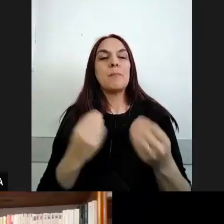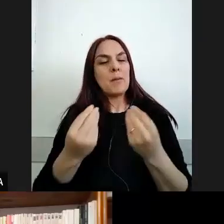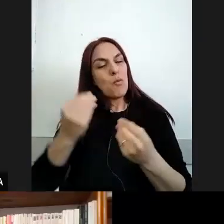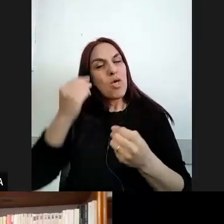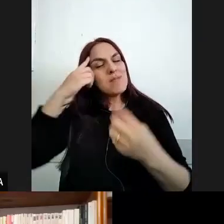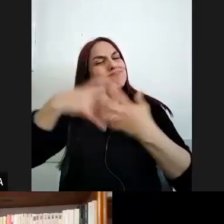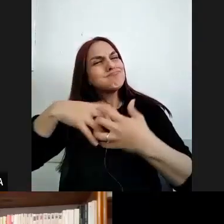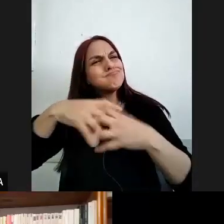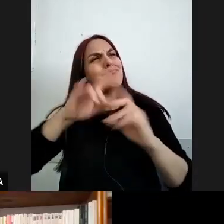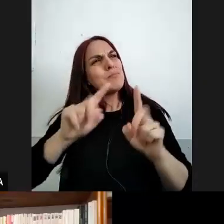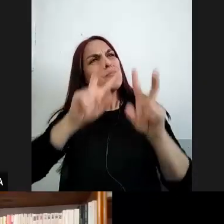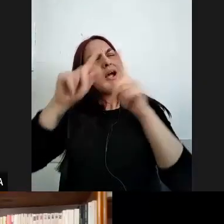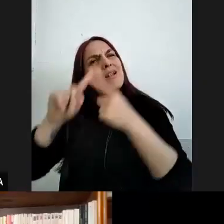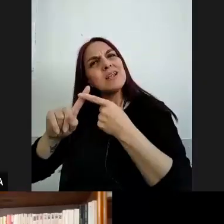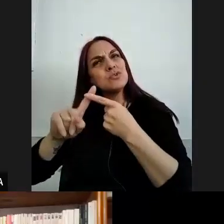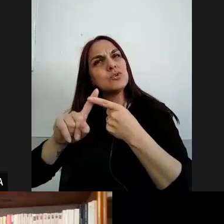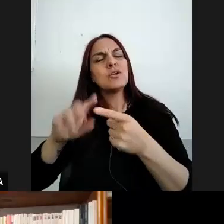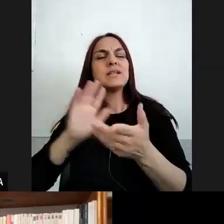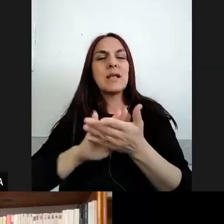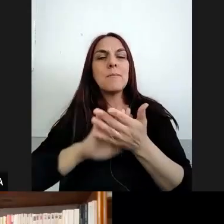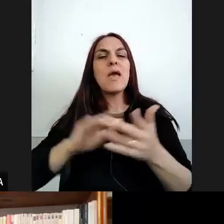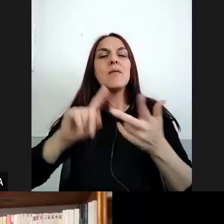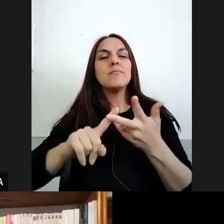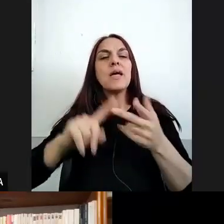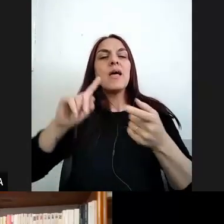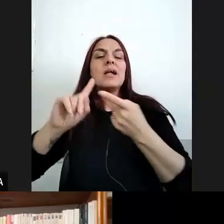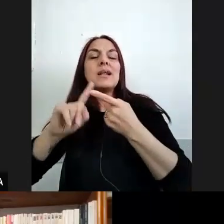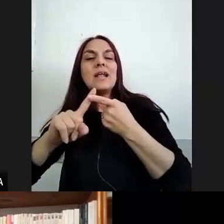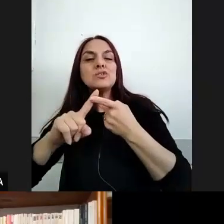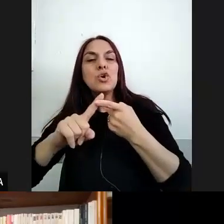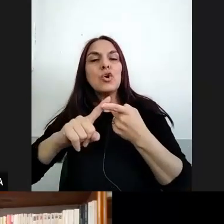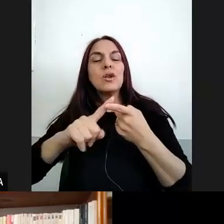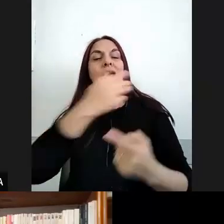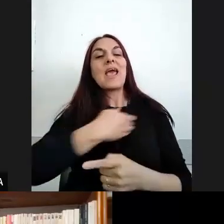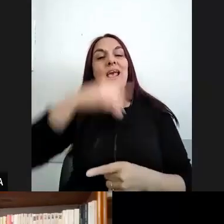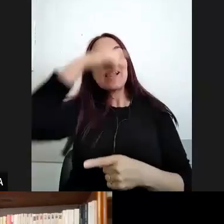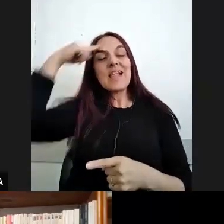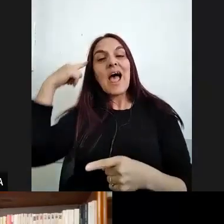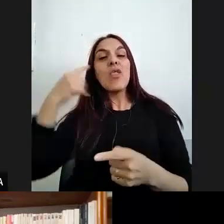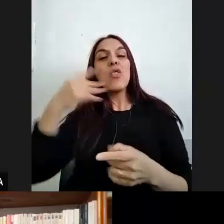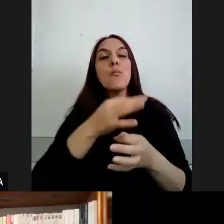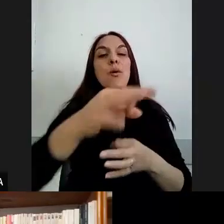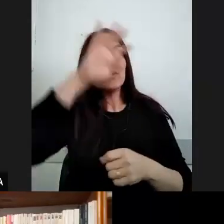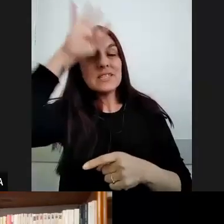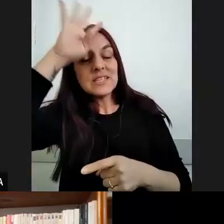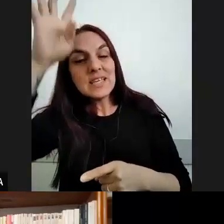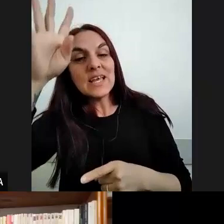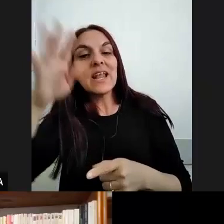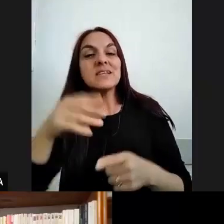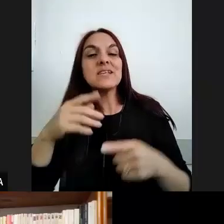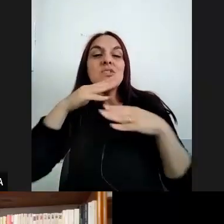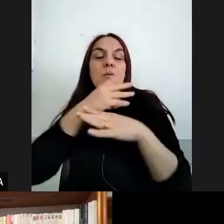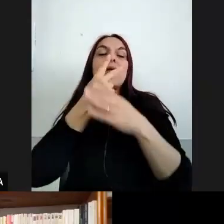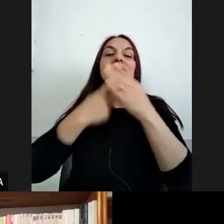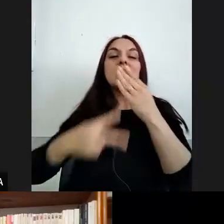también para pensar la relación del Estado y los pueblos indígenas y la educación intercultural bilingüe desde perspectivas de